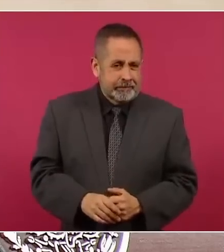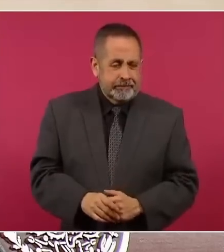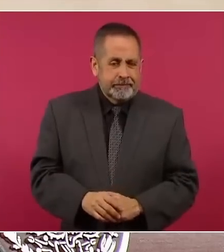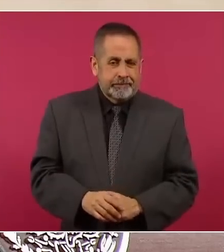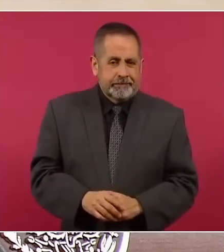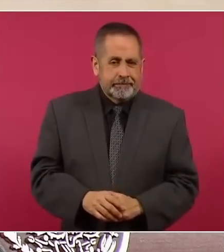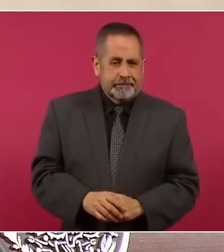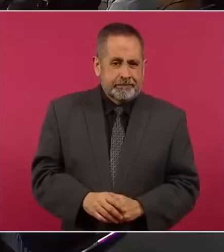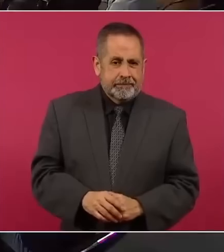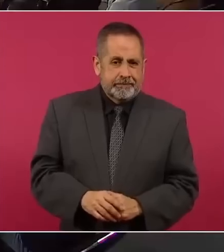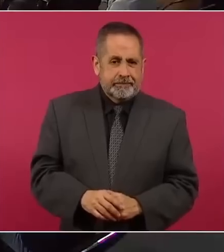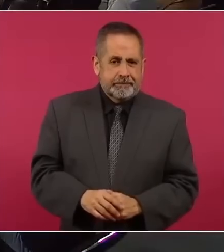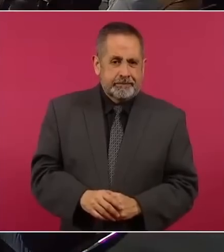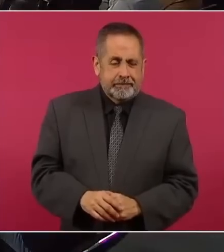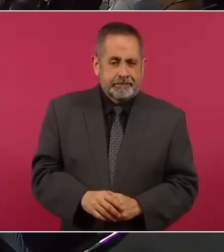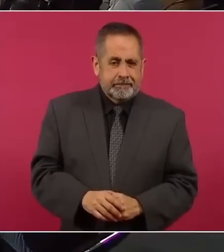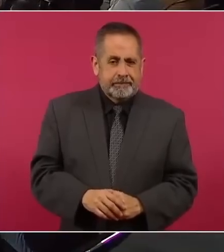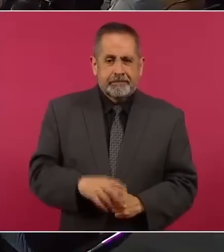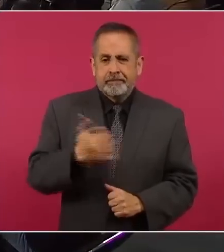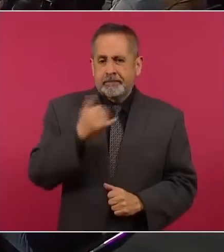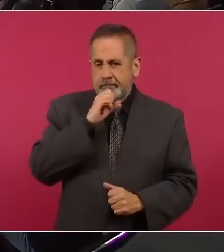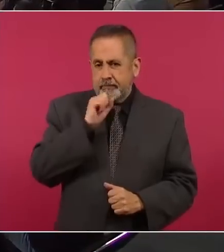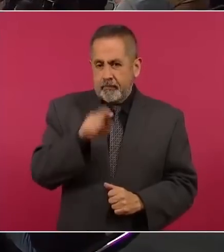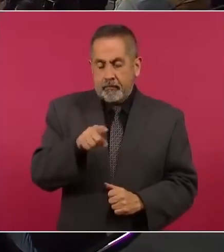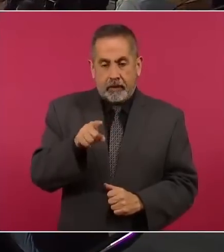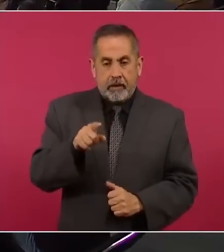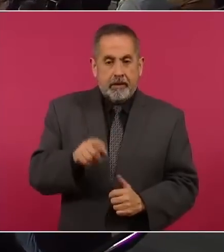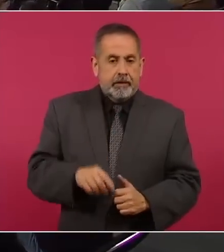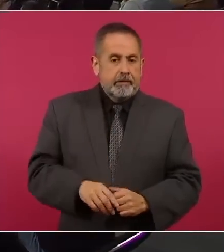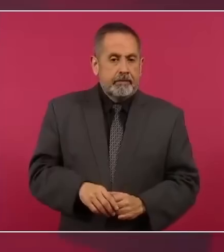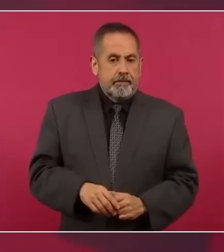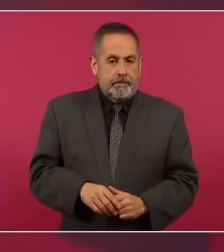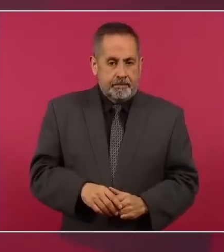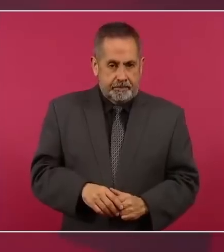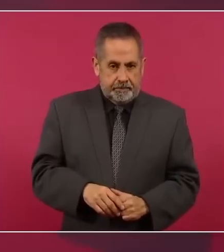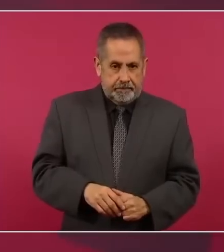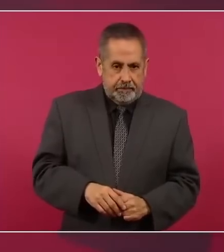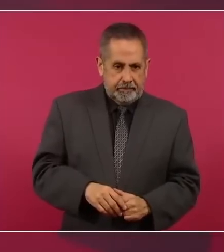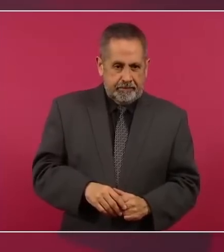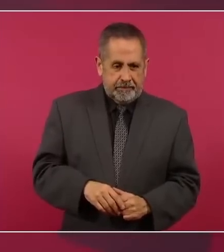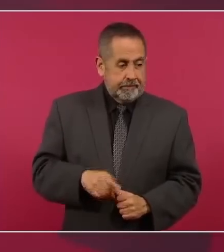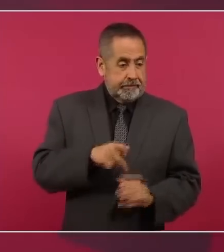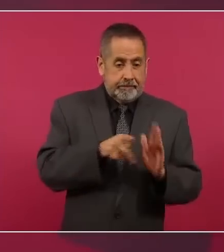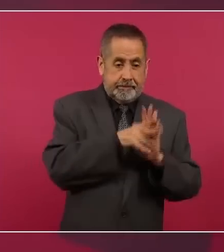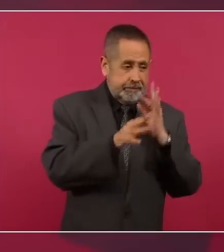por parejo.